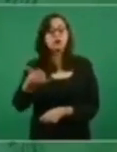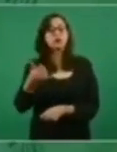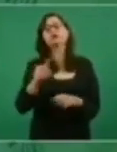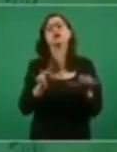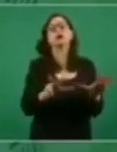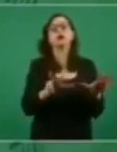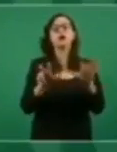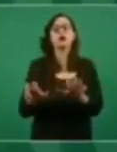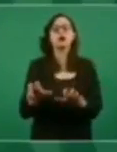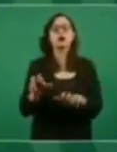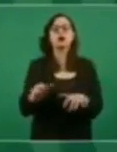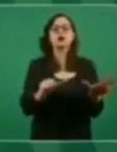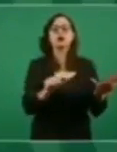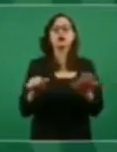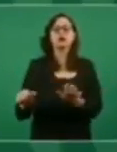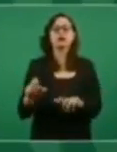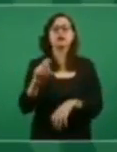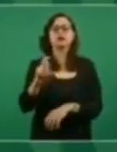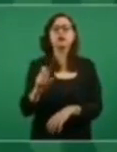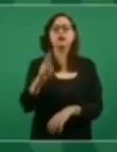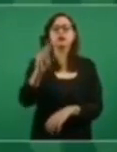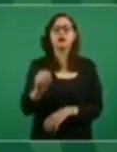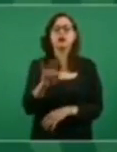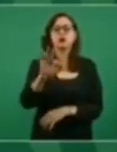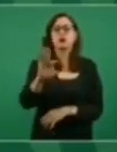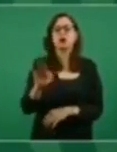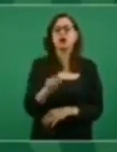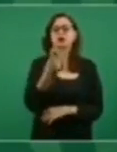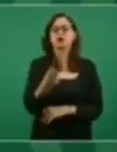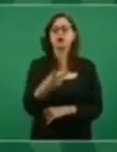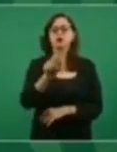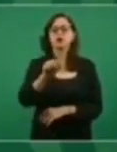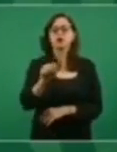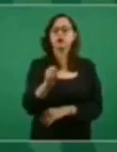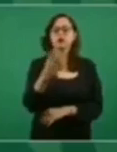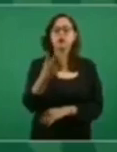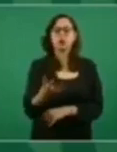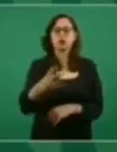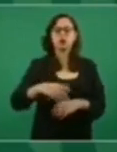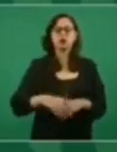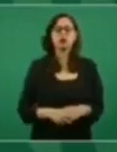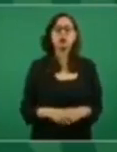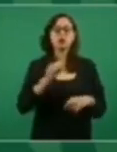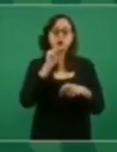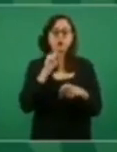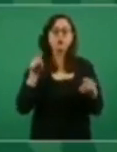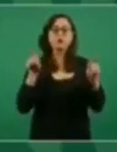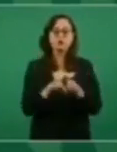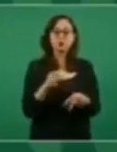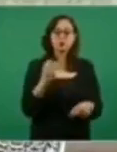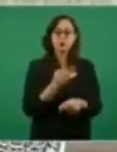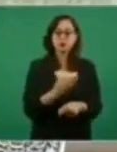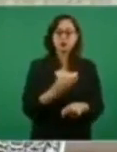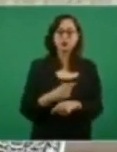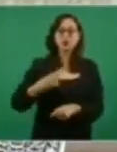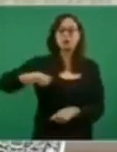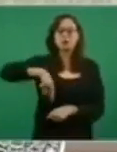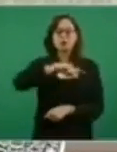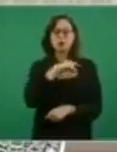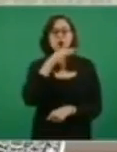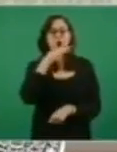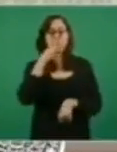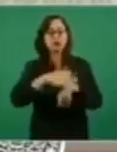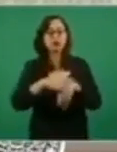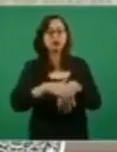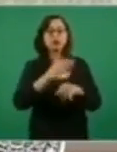.327.891 beneficiarios, lo que representa casi un 70% de la población total que está